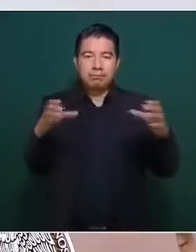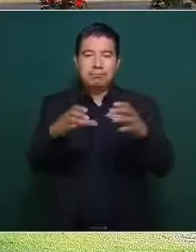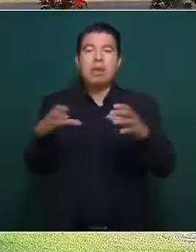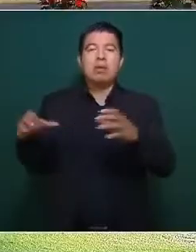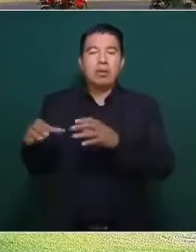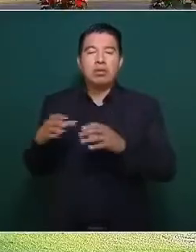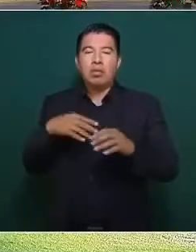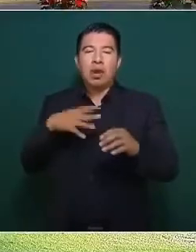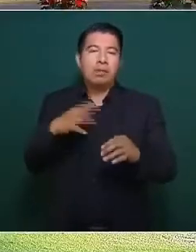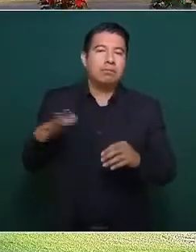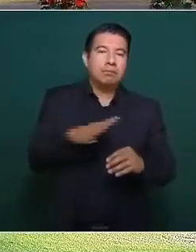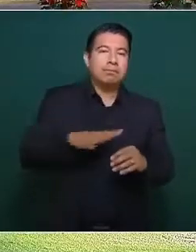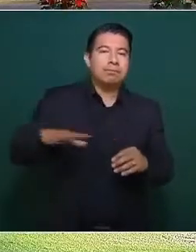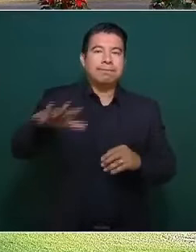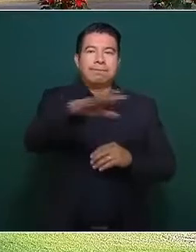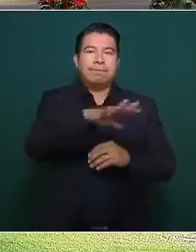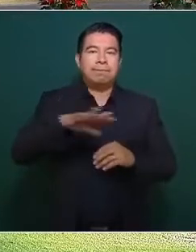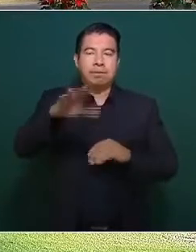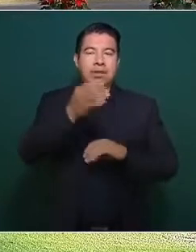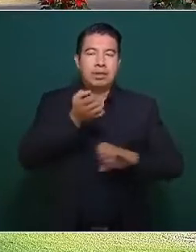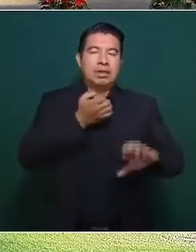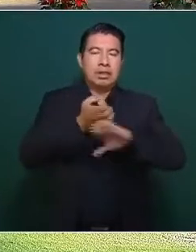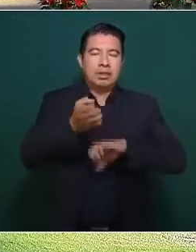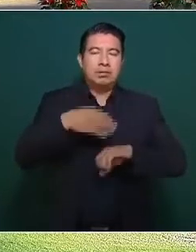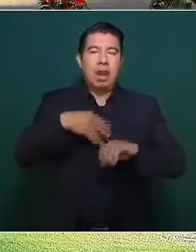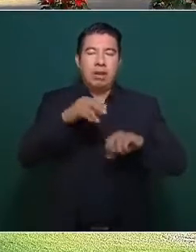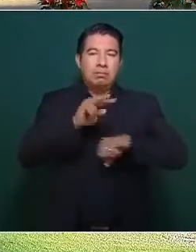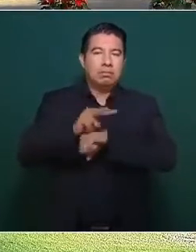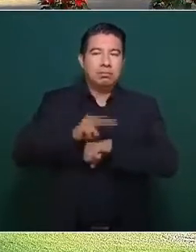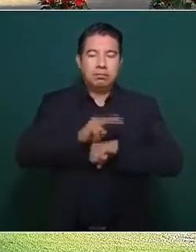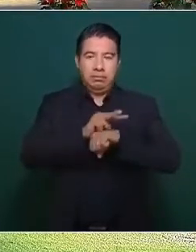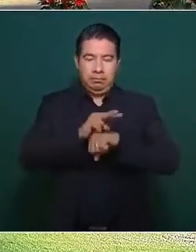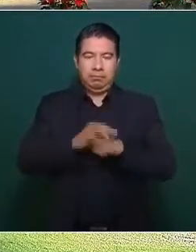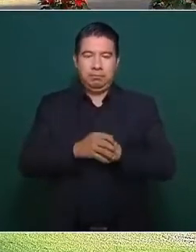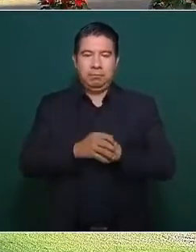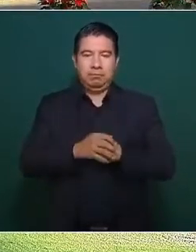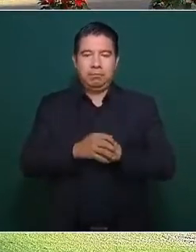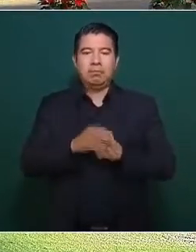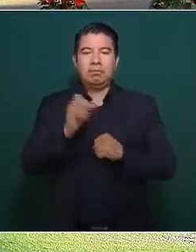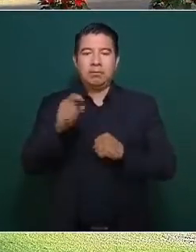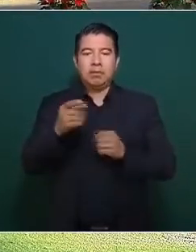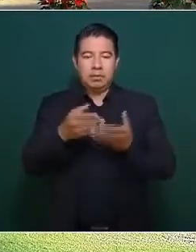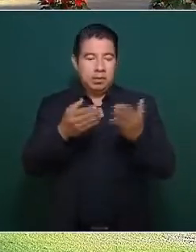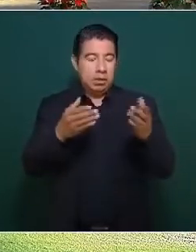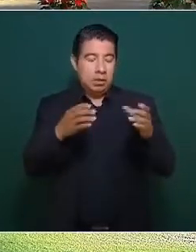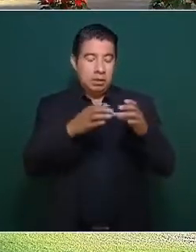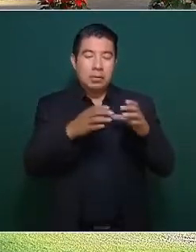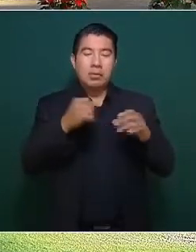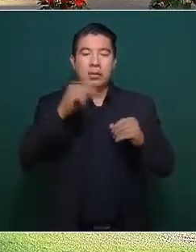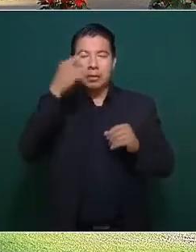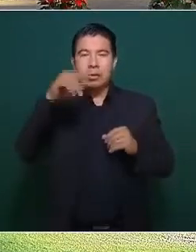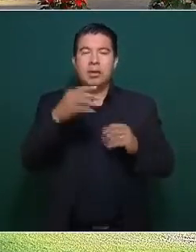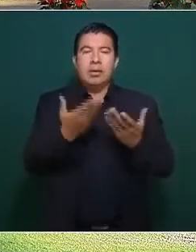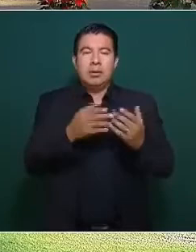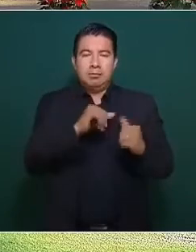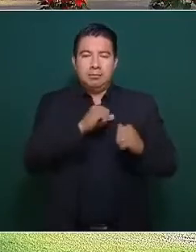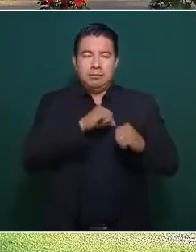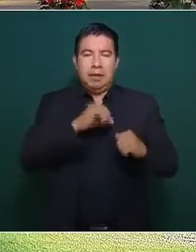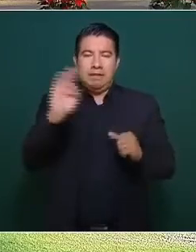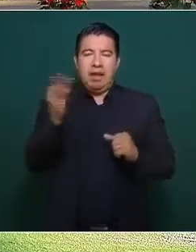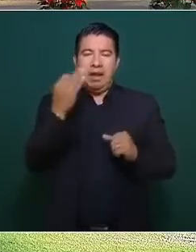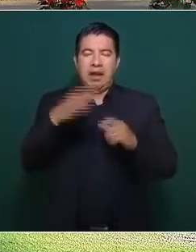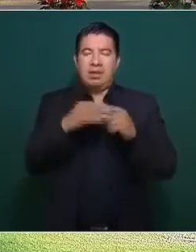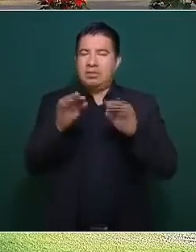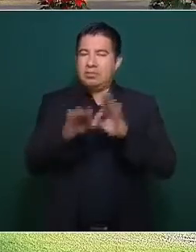cubrir todo el espacio territorial. En cuanto a los resultados, aquí en el Estado, por parte de las Fuerzas Federales, mencionaré las más